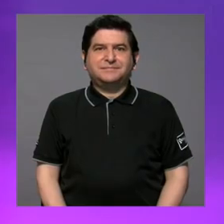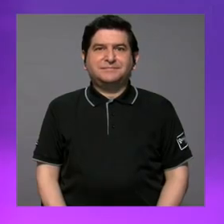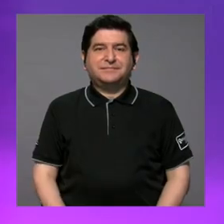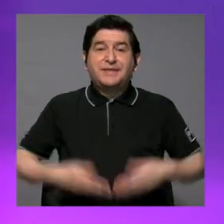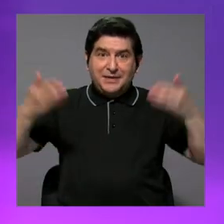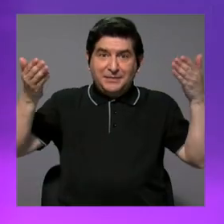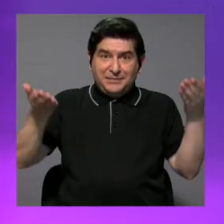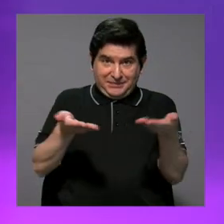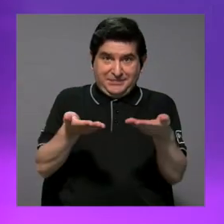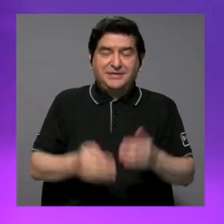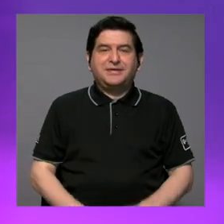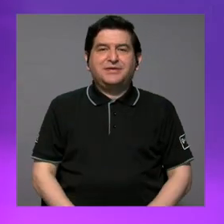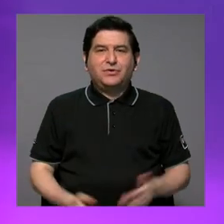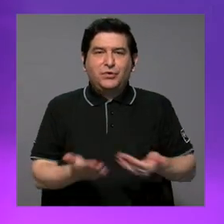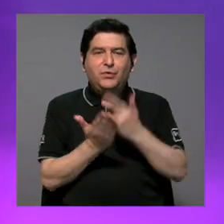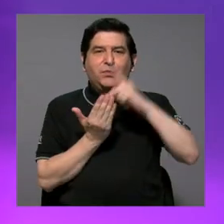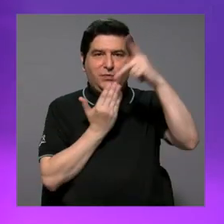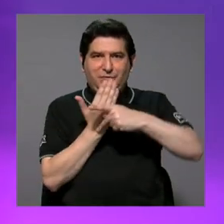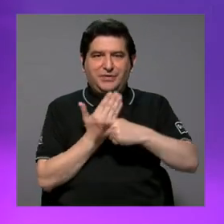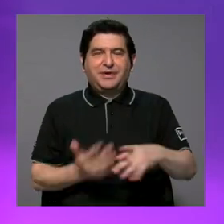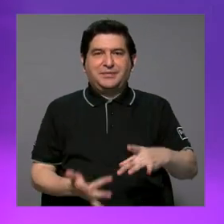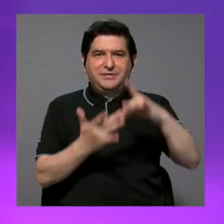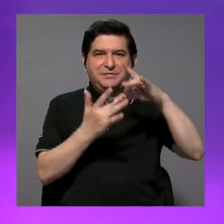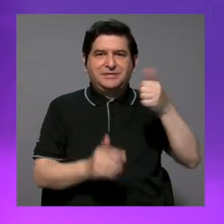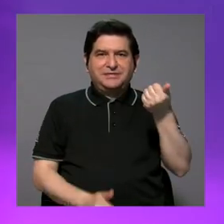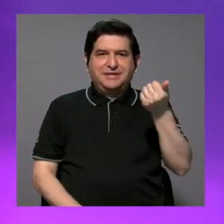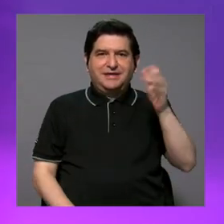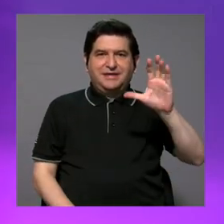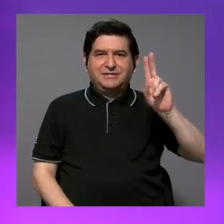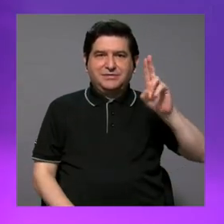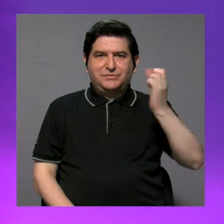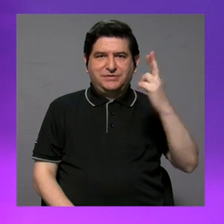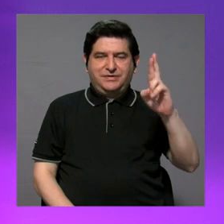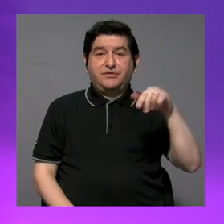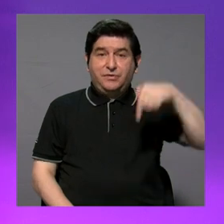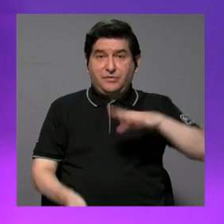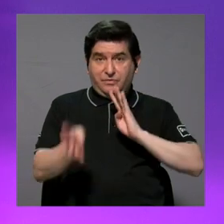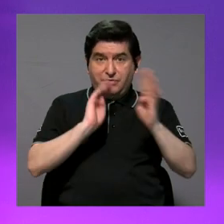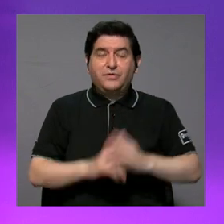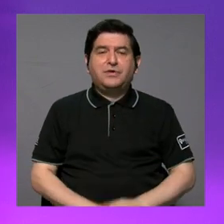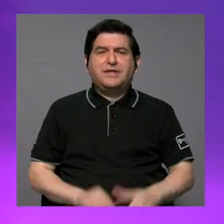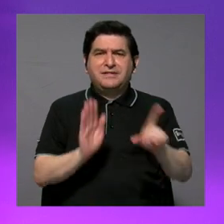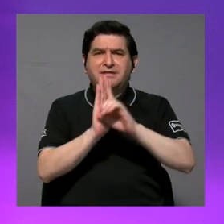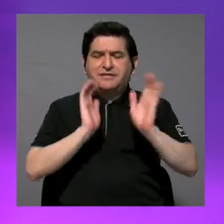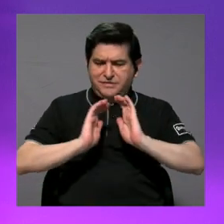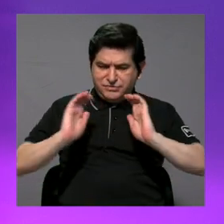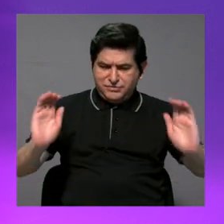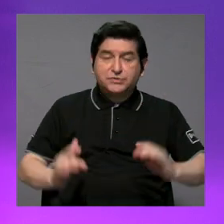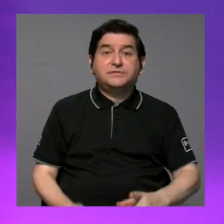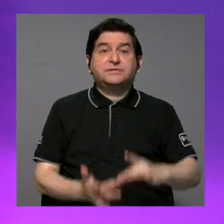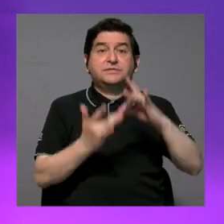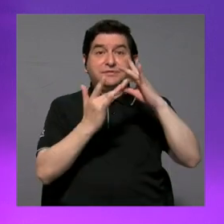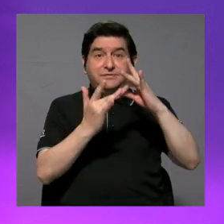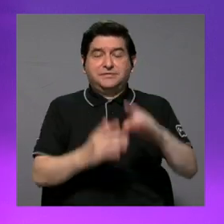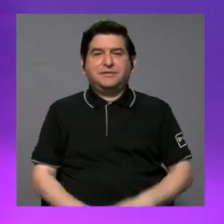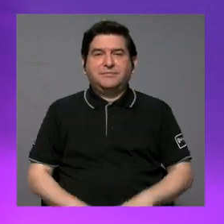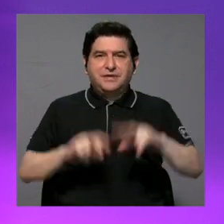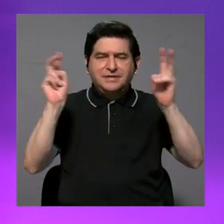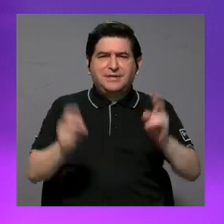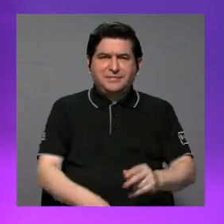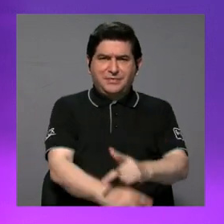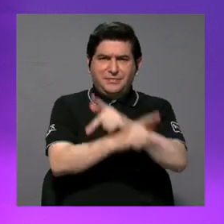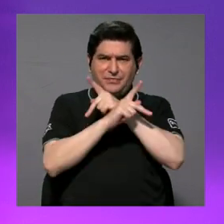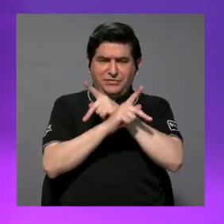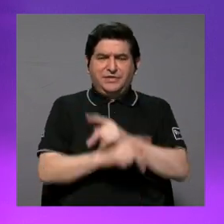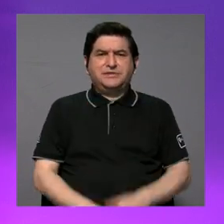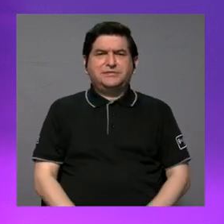Sean todas y todos bienvenidos a una edición más de especiales 15 UCR. Hoy conversamos sobre los derechos de las niñas, específicamente temas de protección